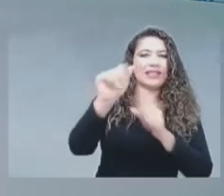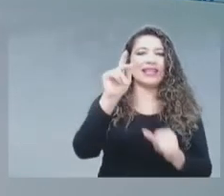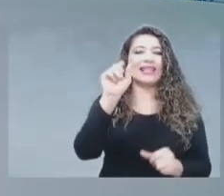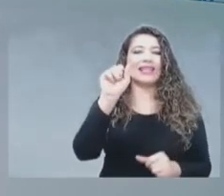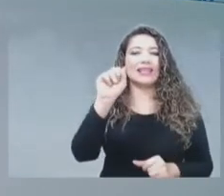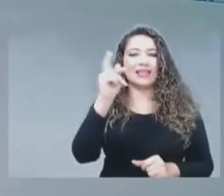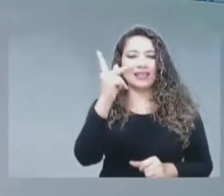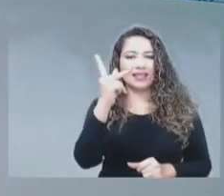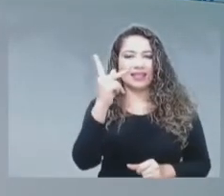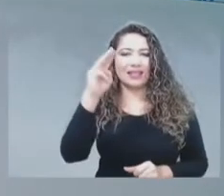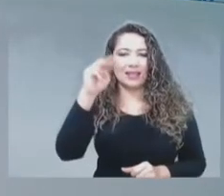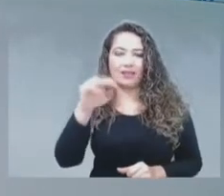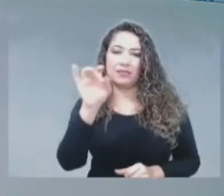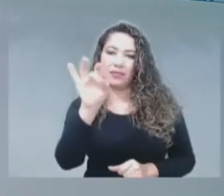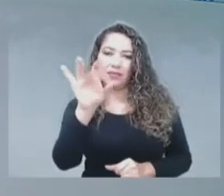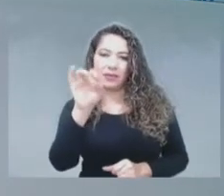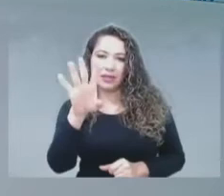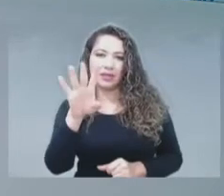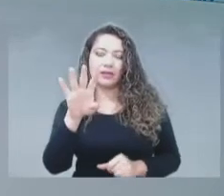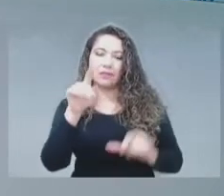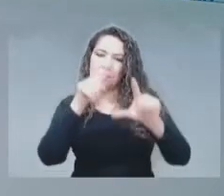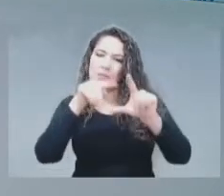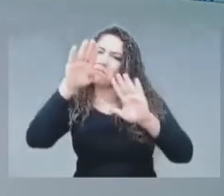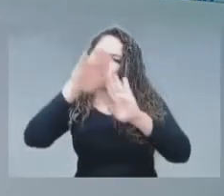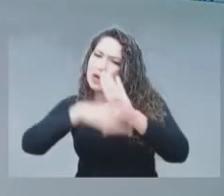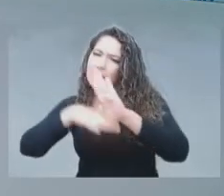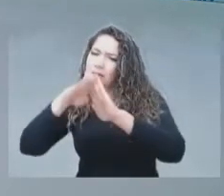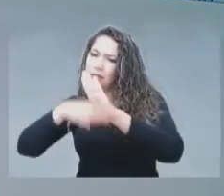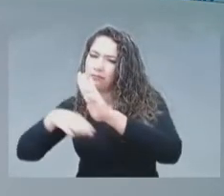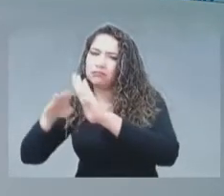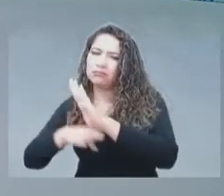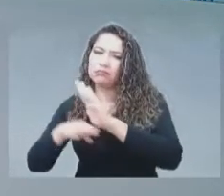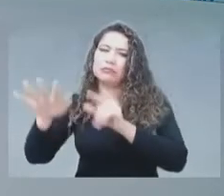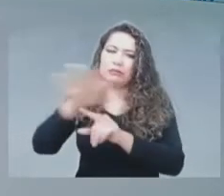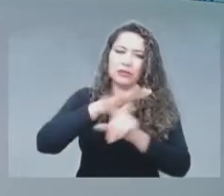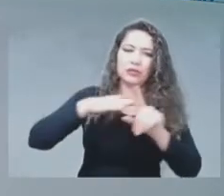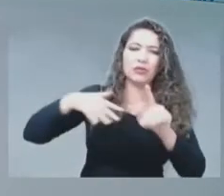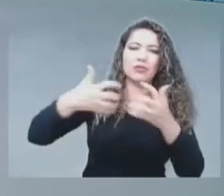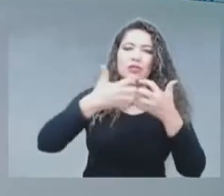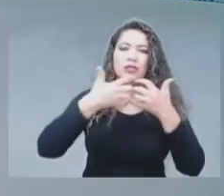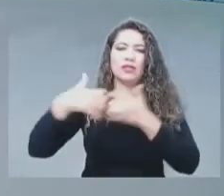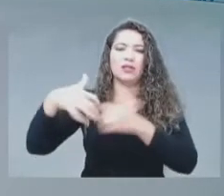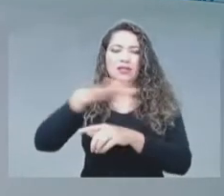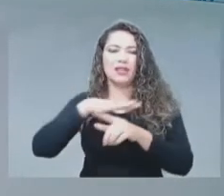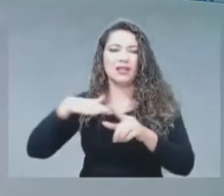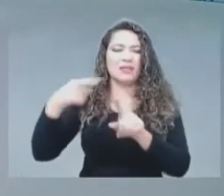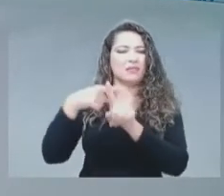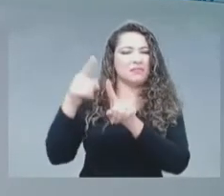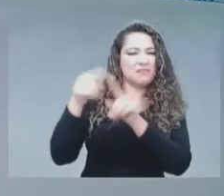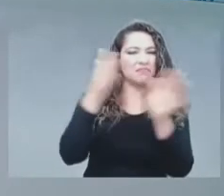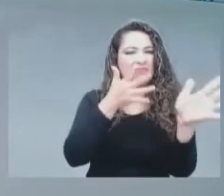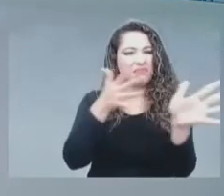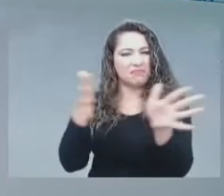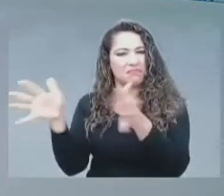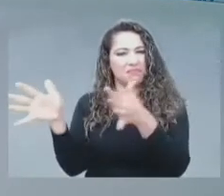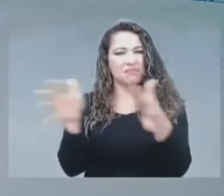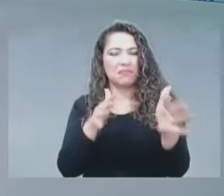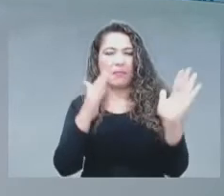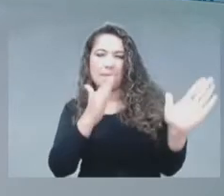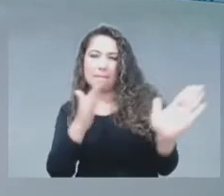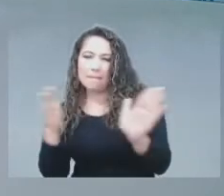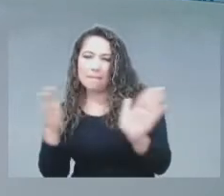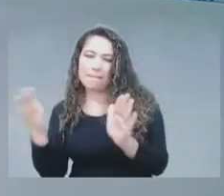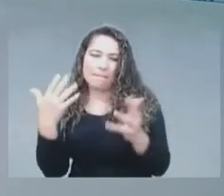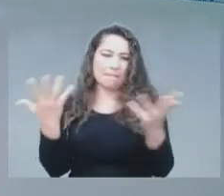un ecosistema disponible por diferentes proveedores. La idea es que el que lo